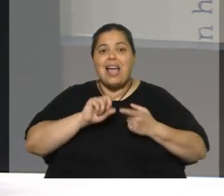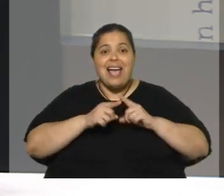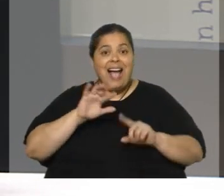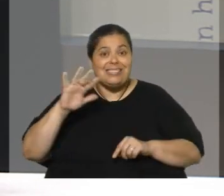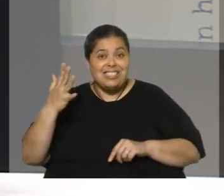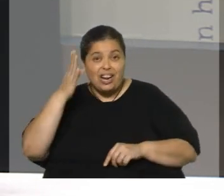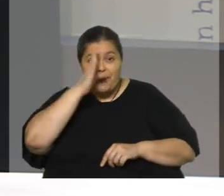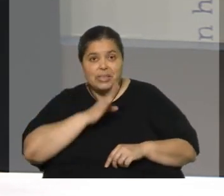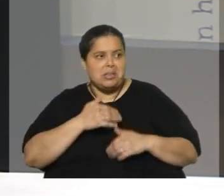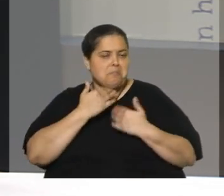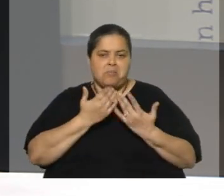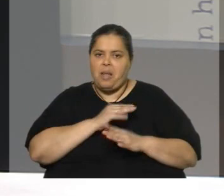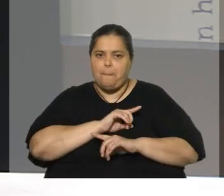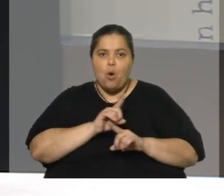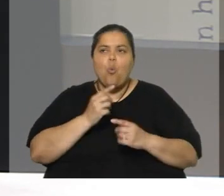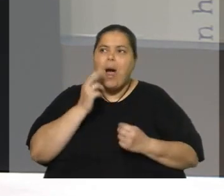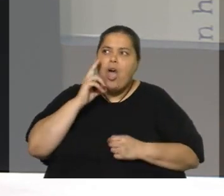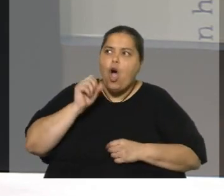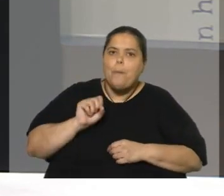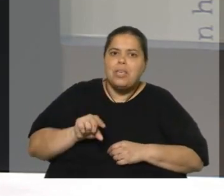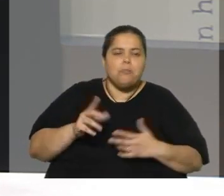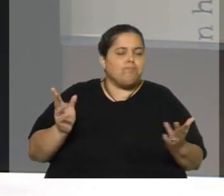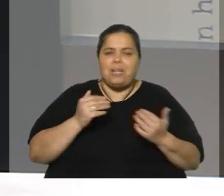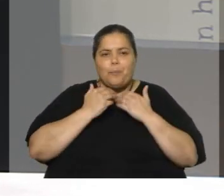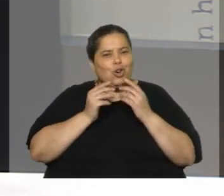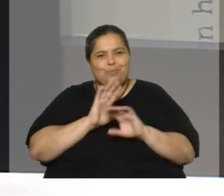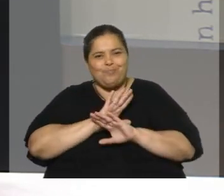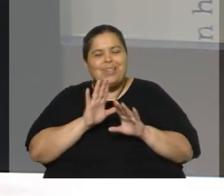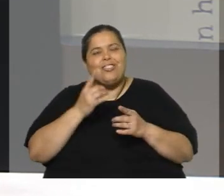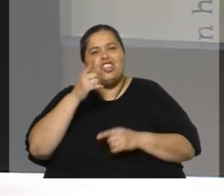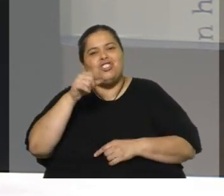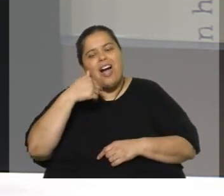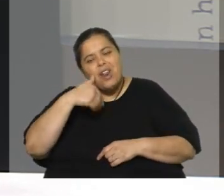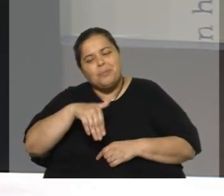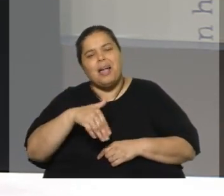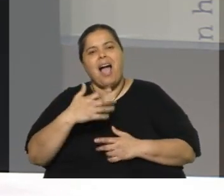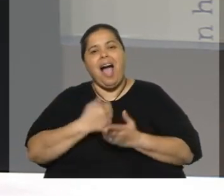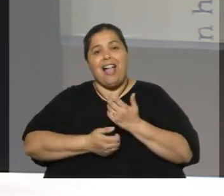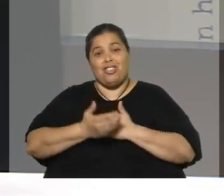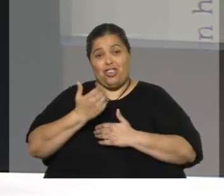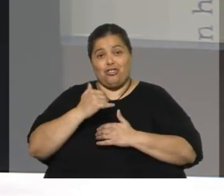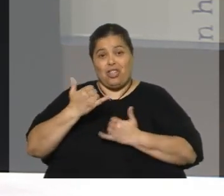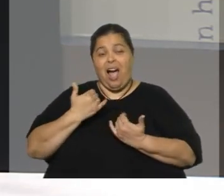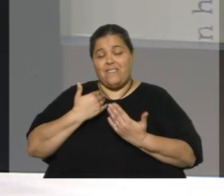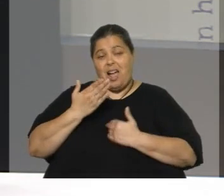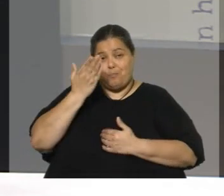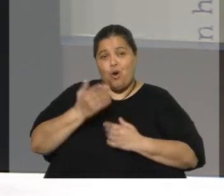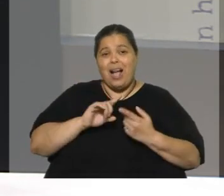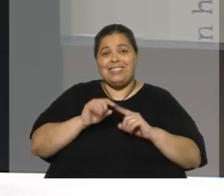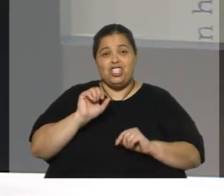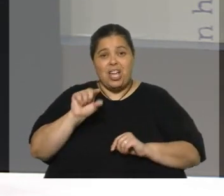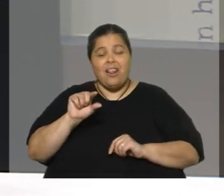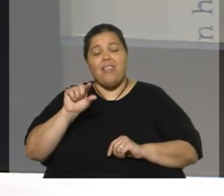Brasil y qué posición va a tener. Nosotros hemos hablado a lo largo de estos años y hace poco con la cancillería brasileña, con